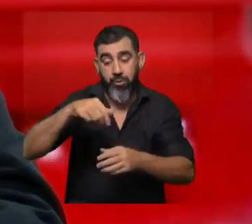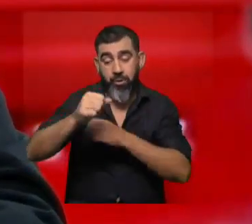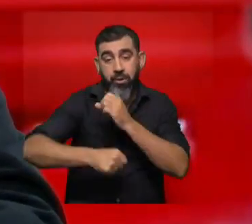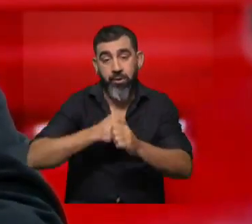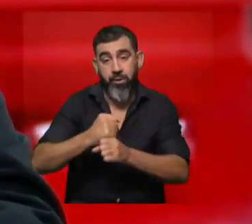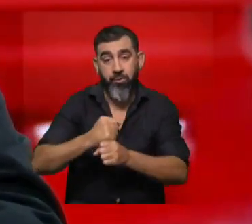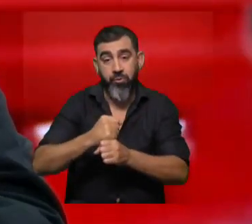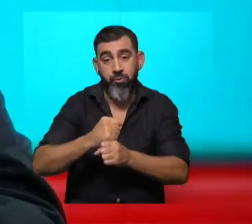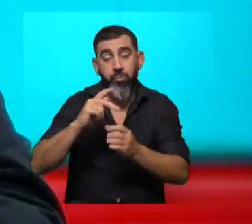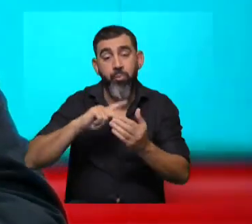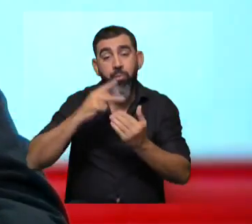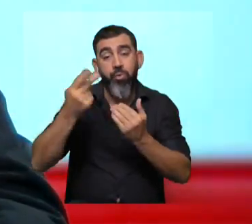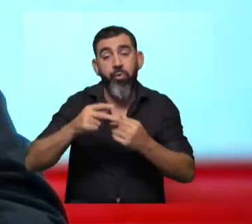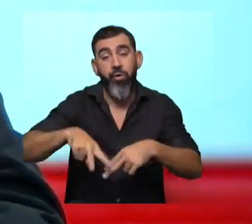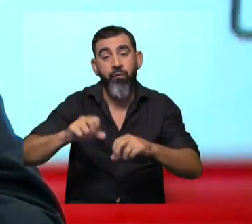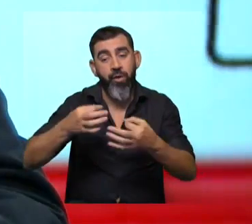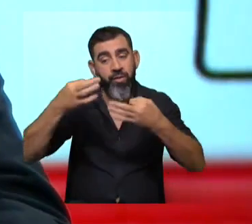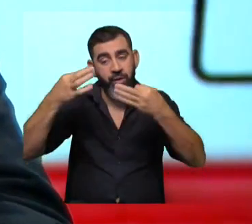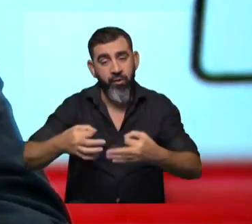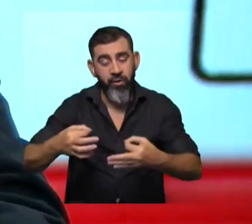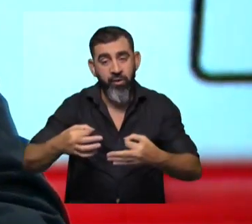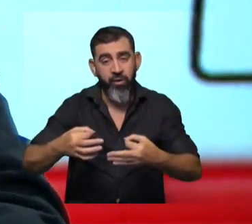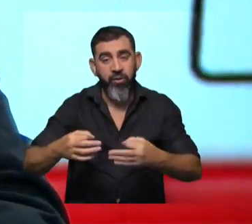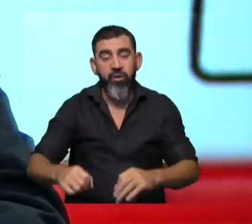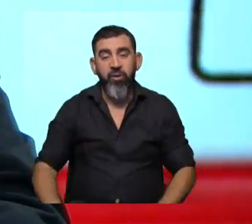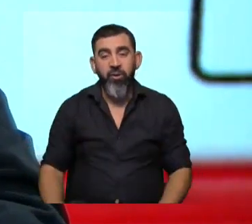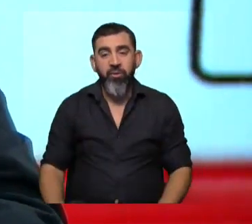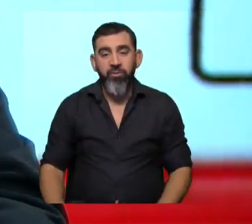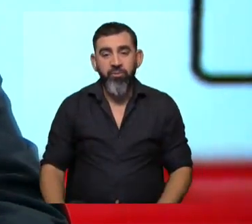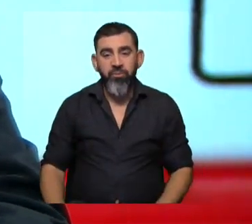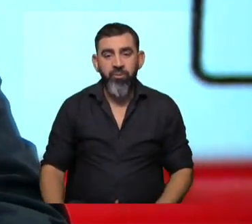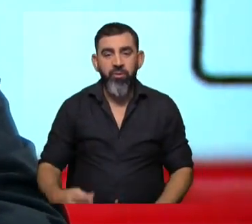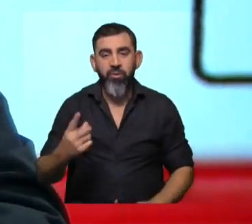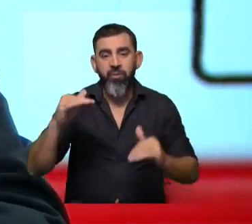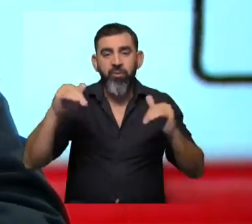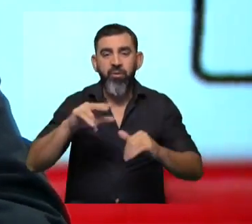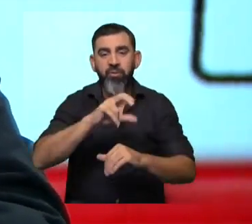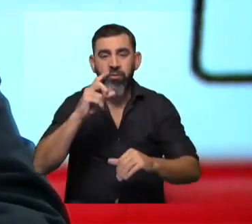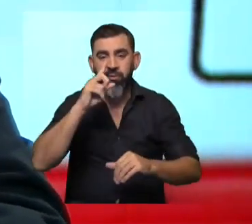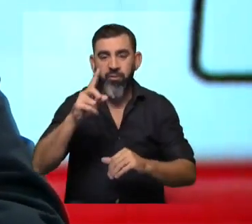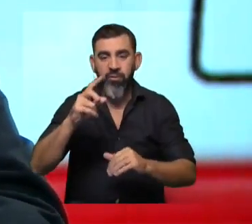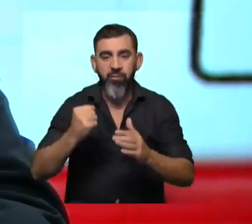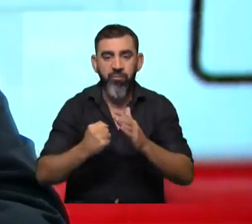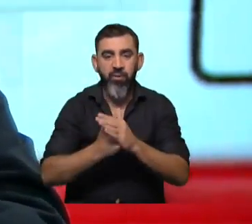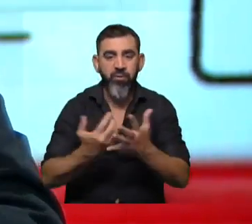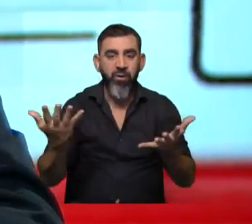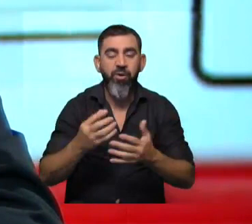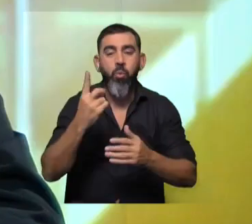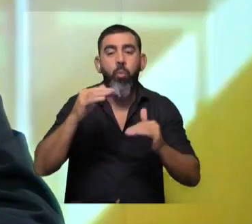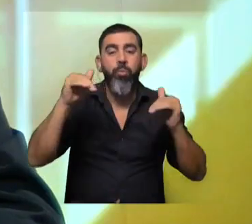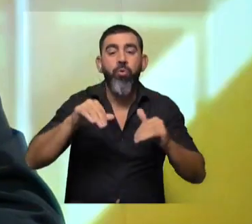los proyectos para investigadores consolidados, que son los poco más grandes, que pasaron de 1.300.000 de subsidio máximo a 1